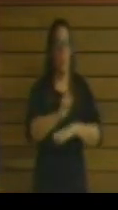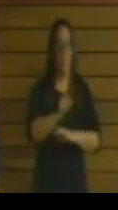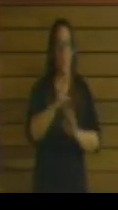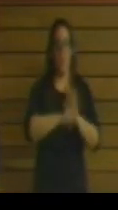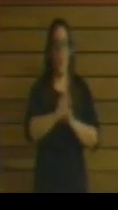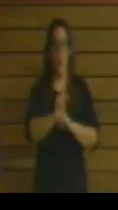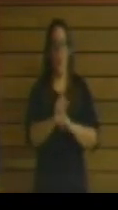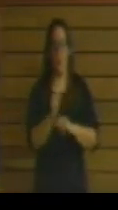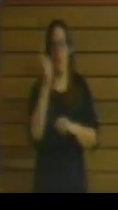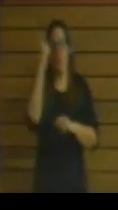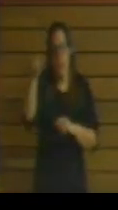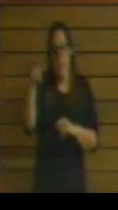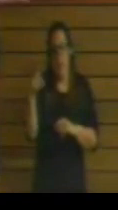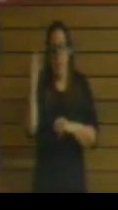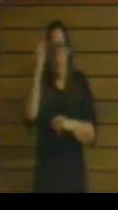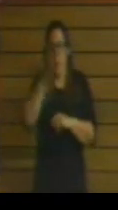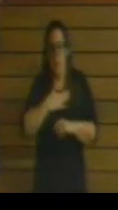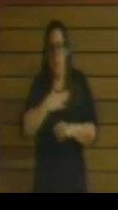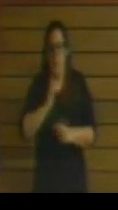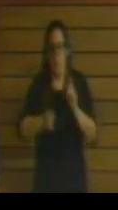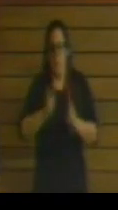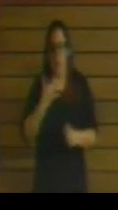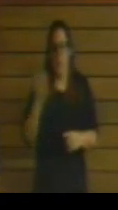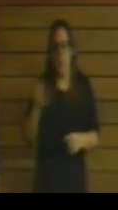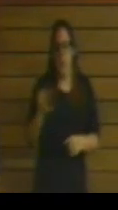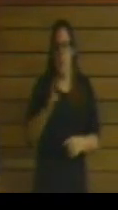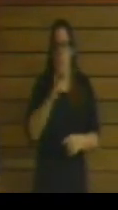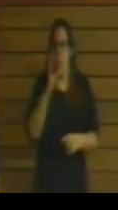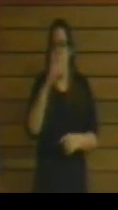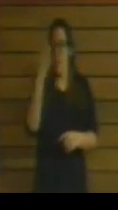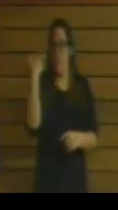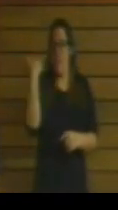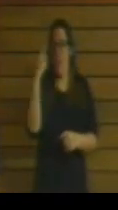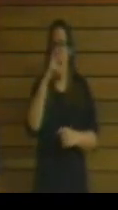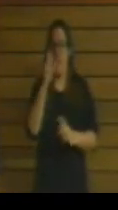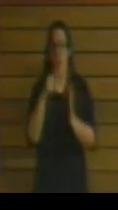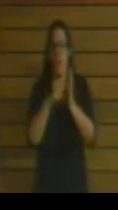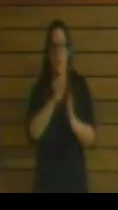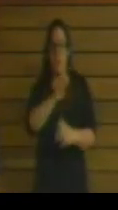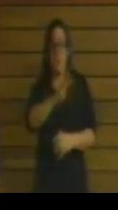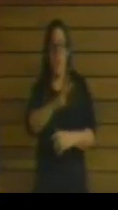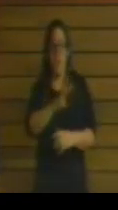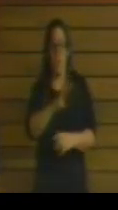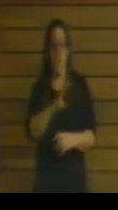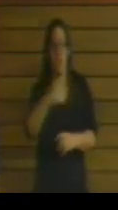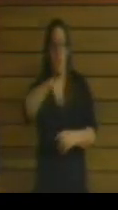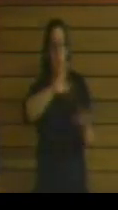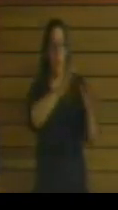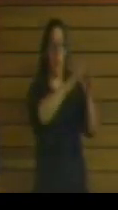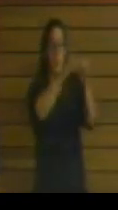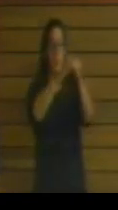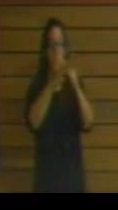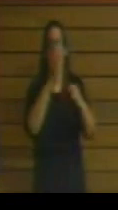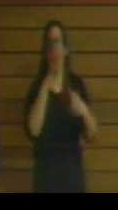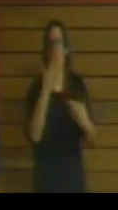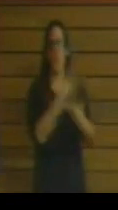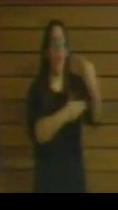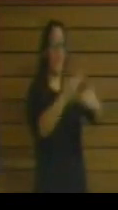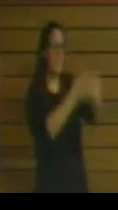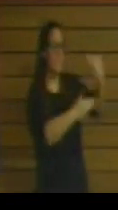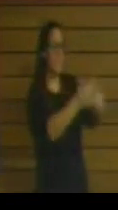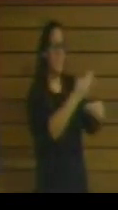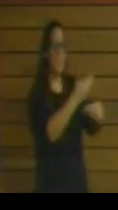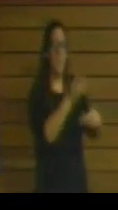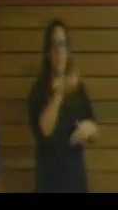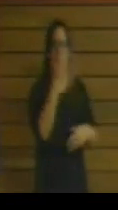saber el papel que quiere jugar, porque en el año 2013 algunos grupos, que me han precedido, uso la palabra, y que hoy bailaban un vals, también hablaban que